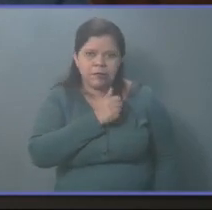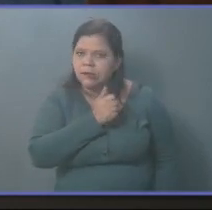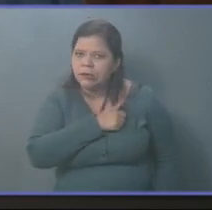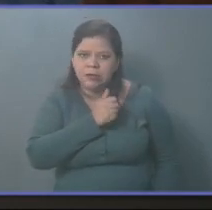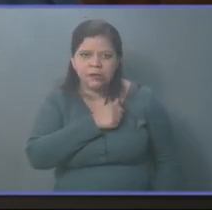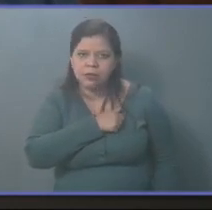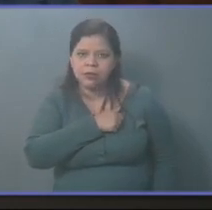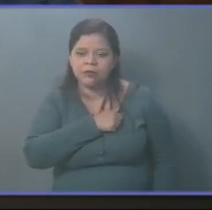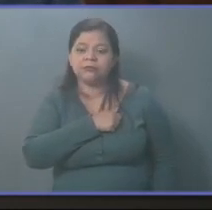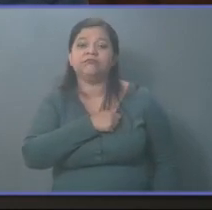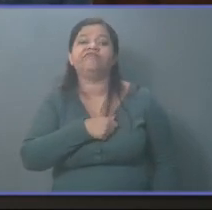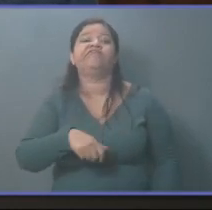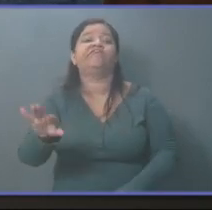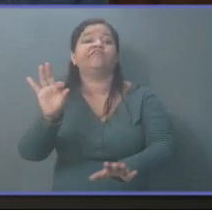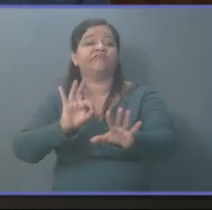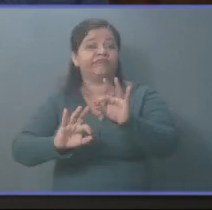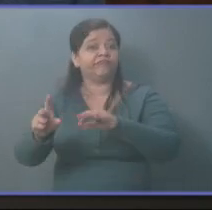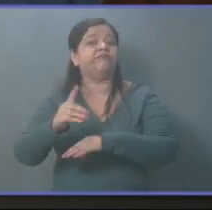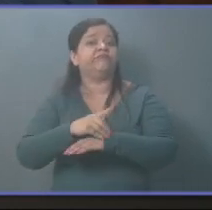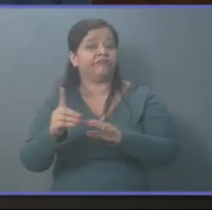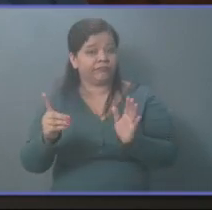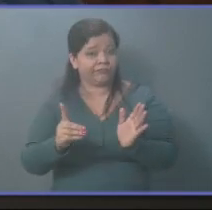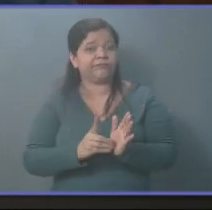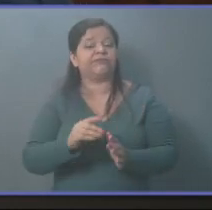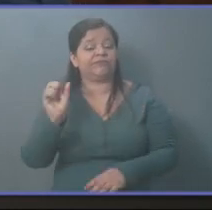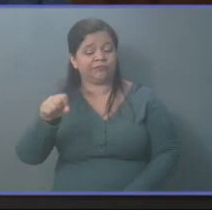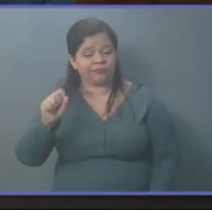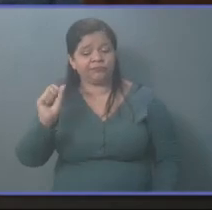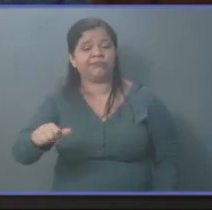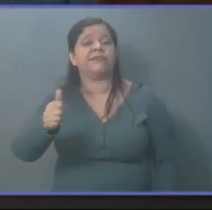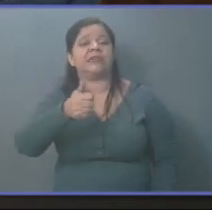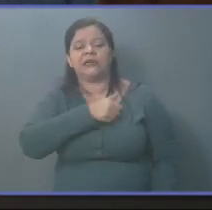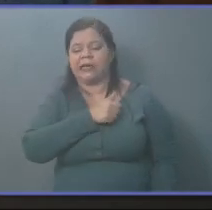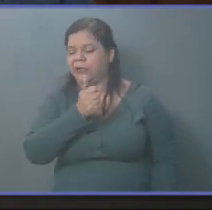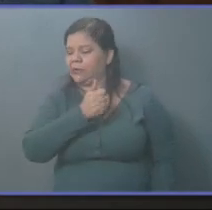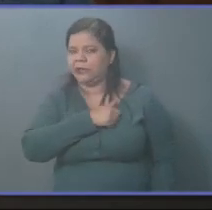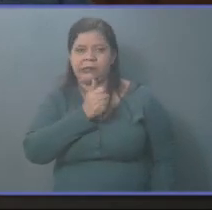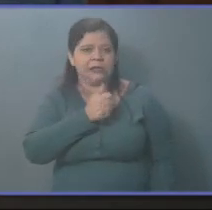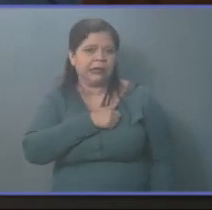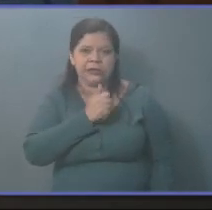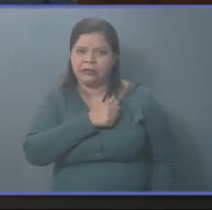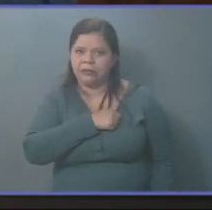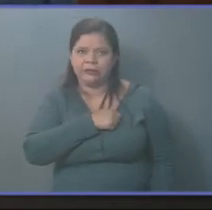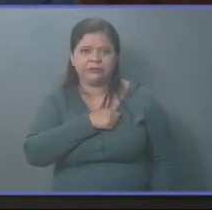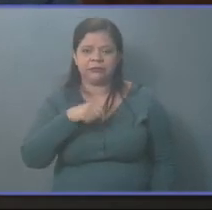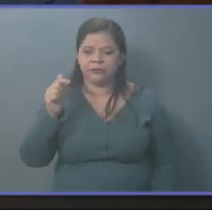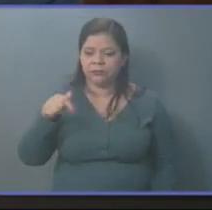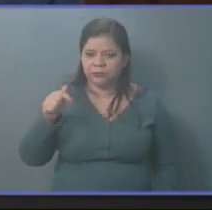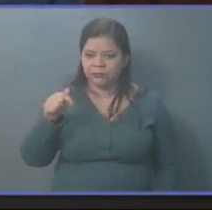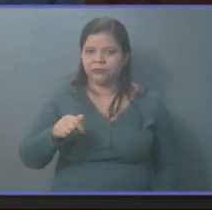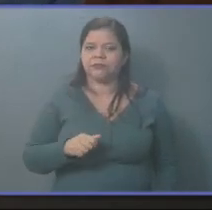son algunos diputados de algunas fracciones políticas en este Pleno.